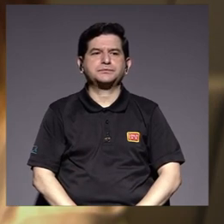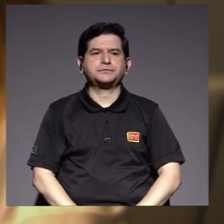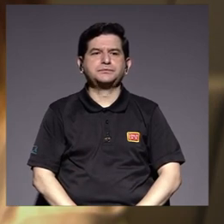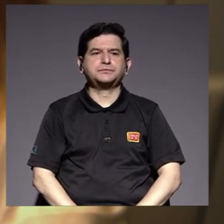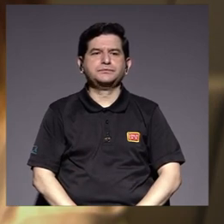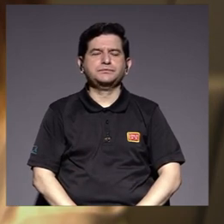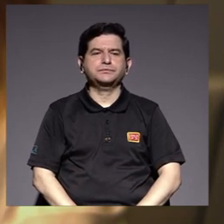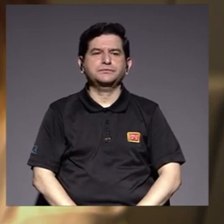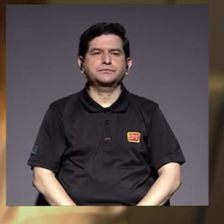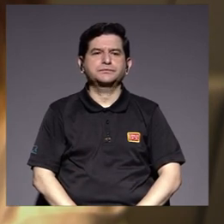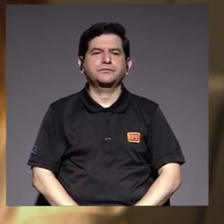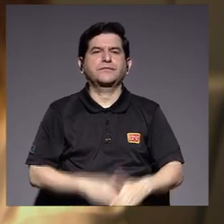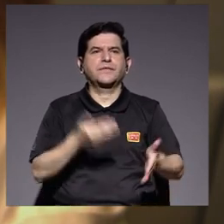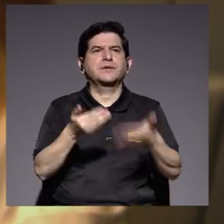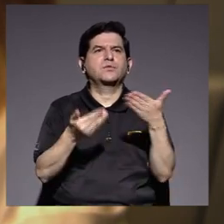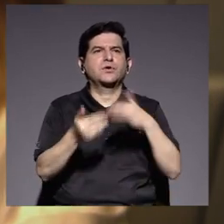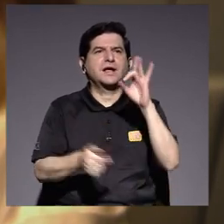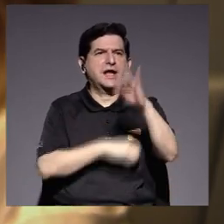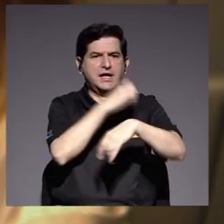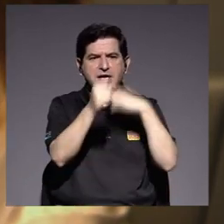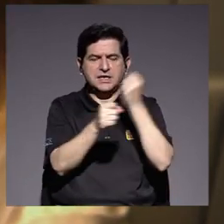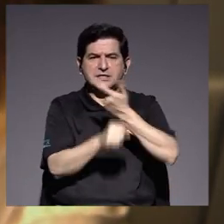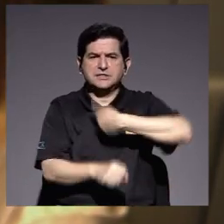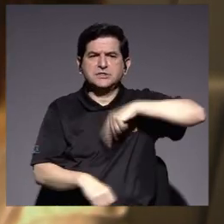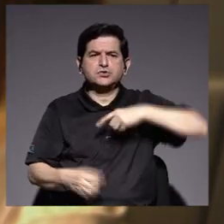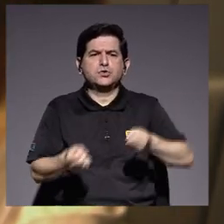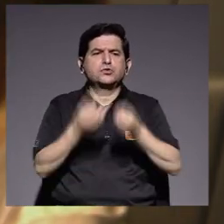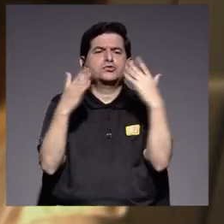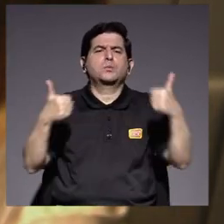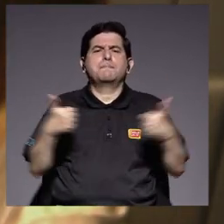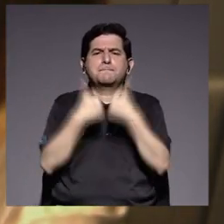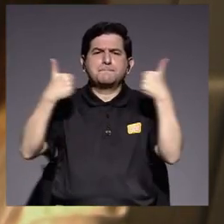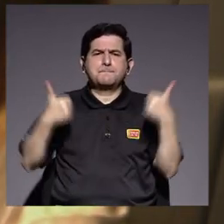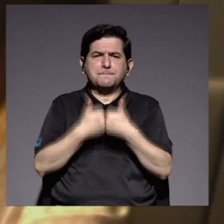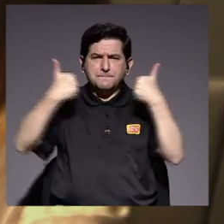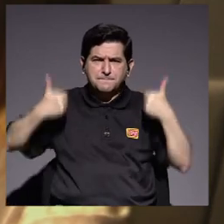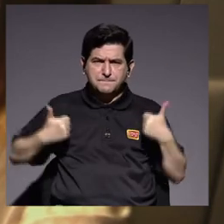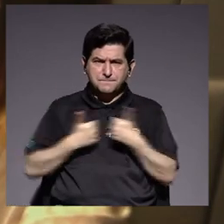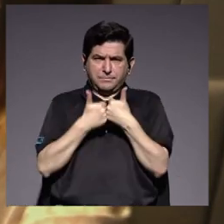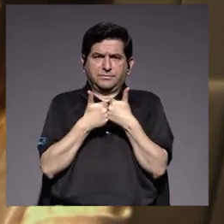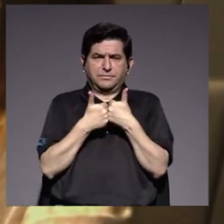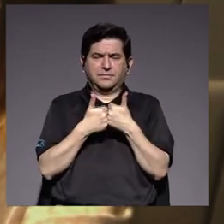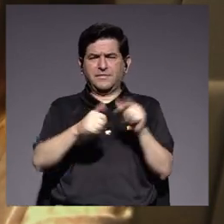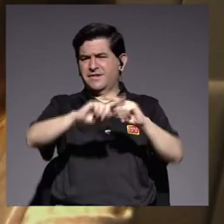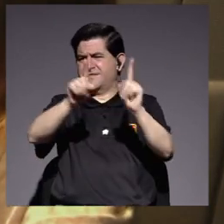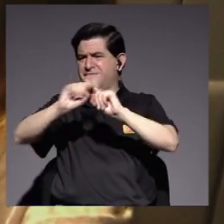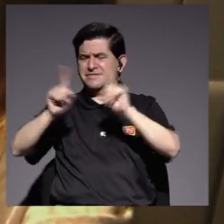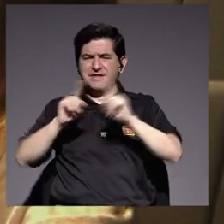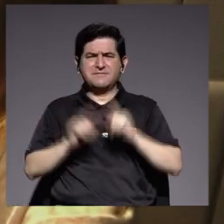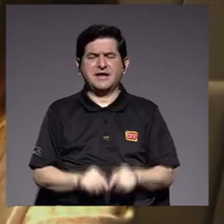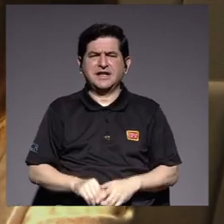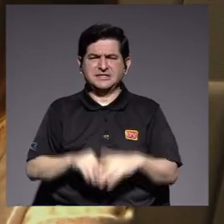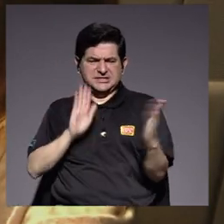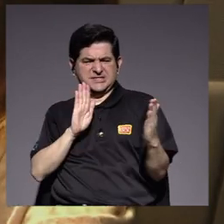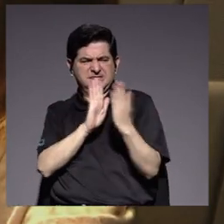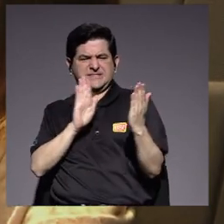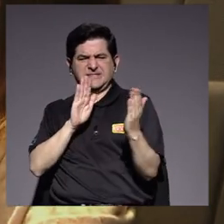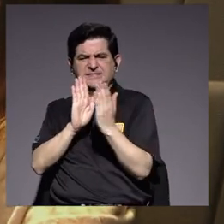Durante casi ocho años enfrentamos múltiples desafíos. Un sinnúmero de provocaciones